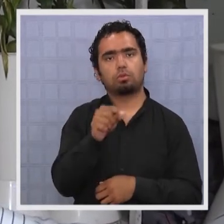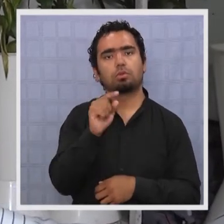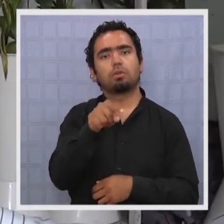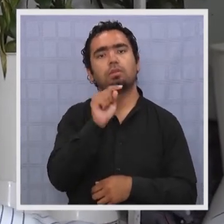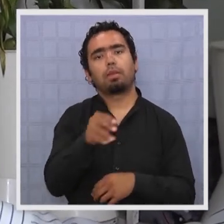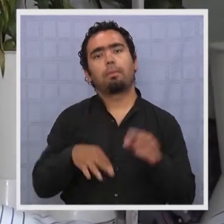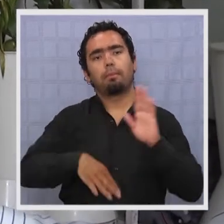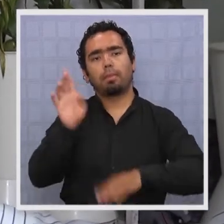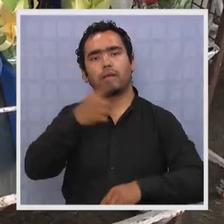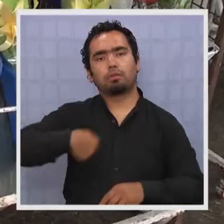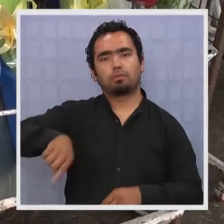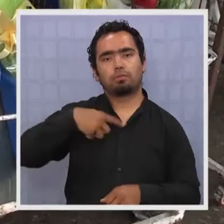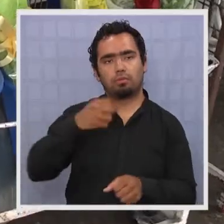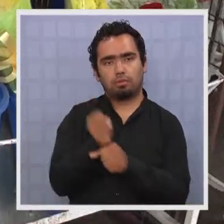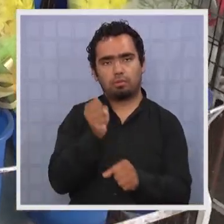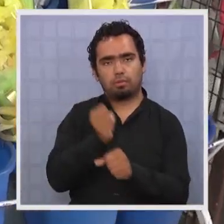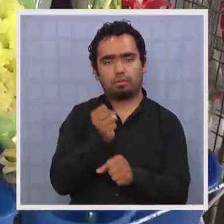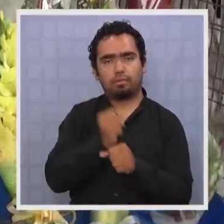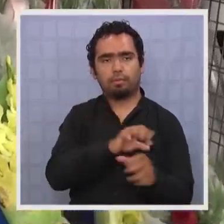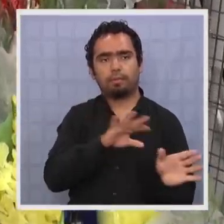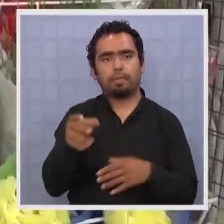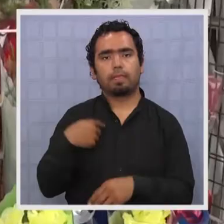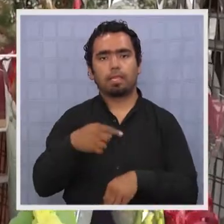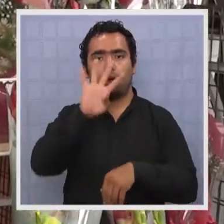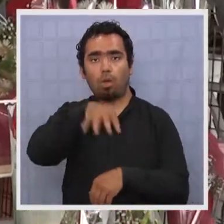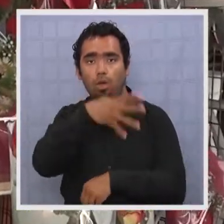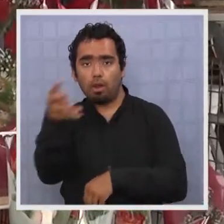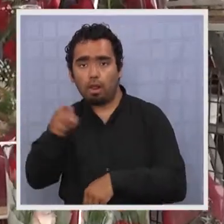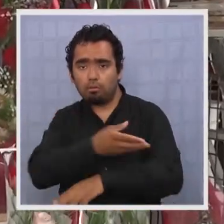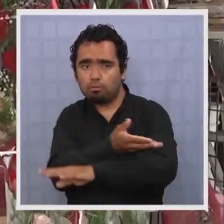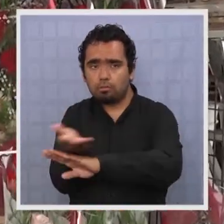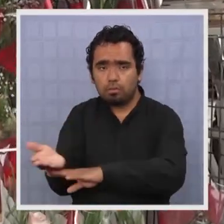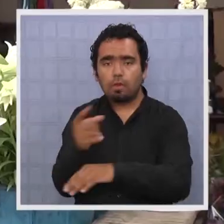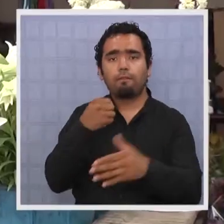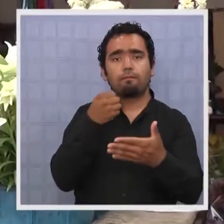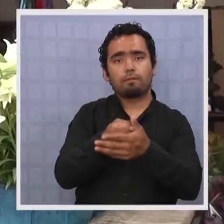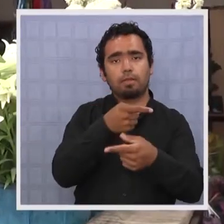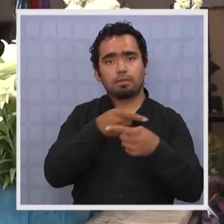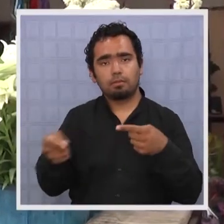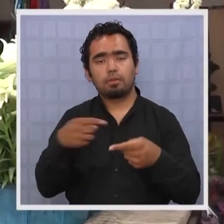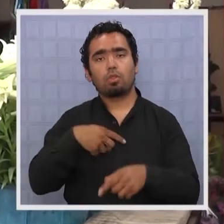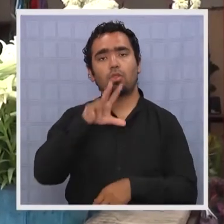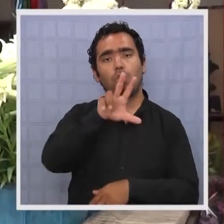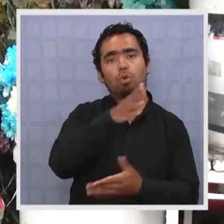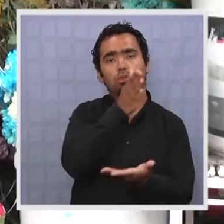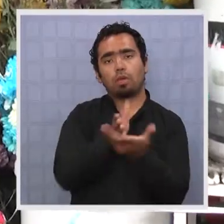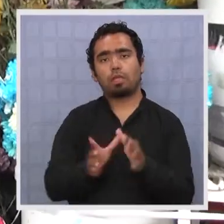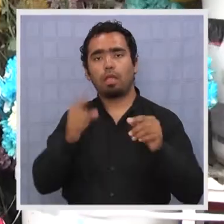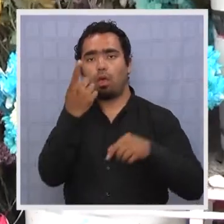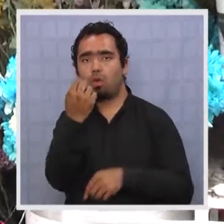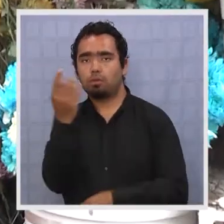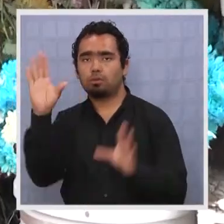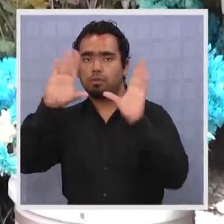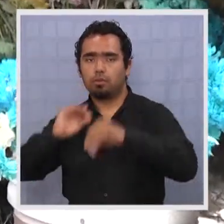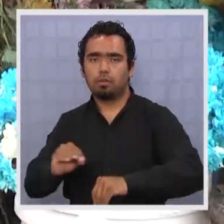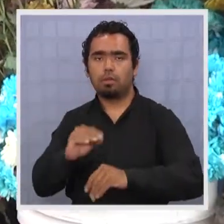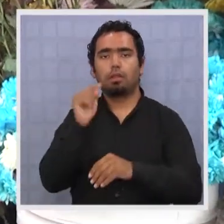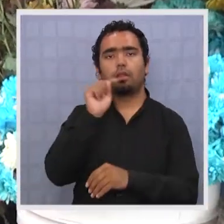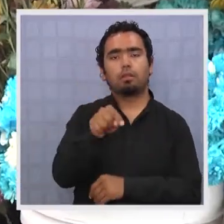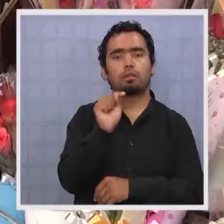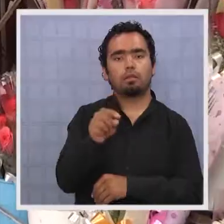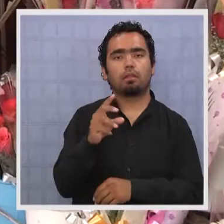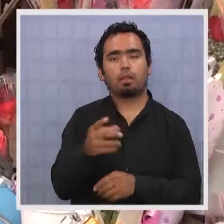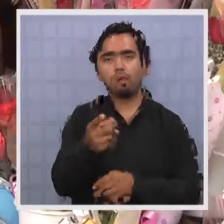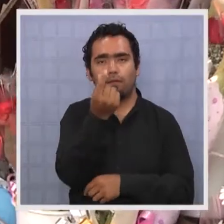mayoritariamente trabajamos. El horario de atención que se mantiene durante el fin de semana es de 8 a 23 horas, y los